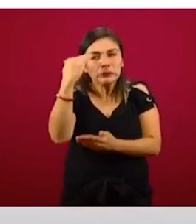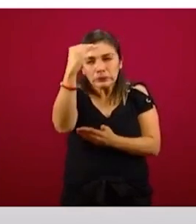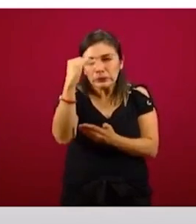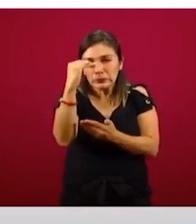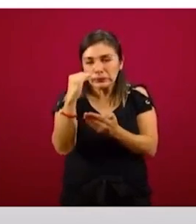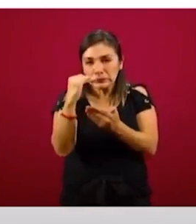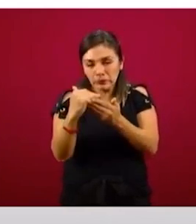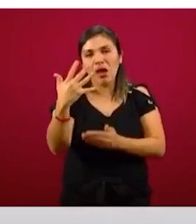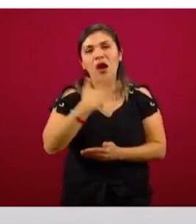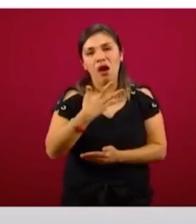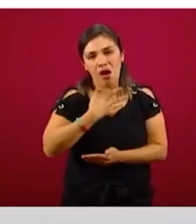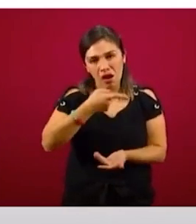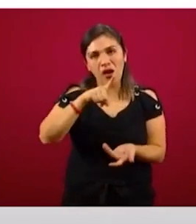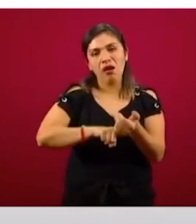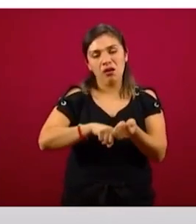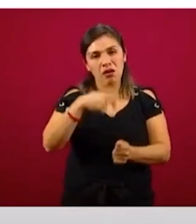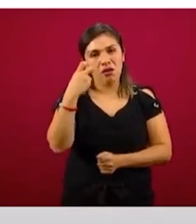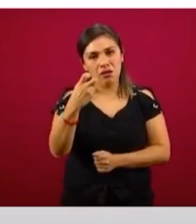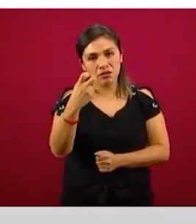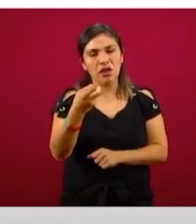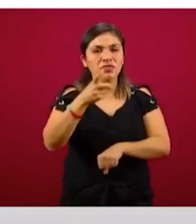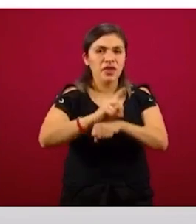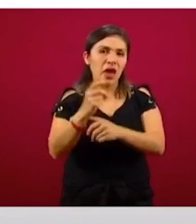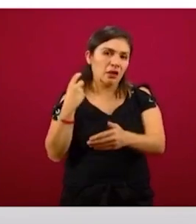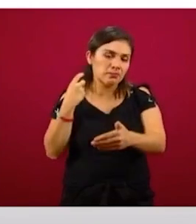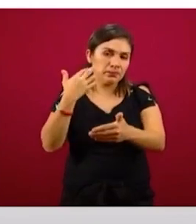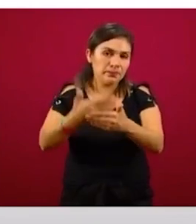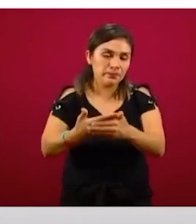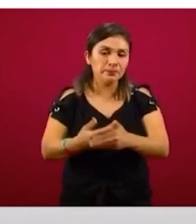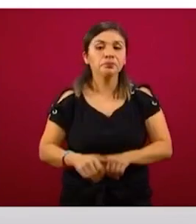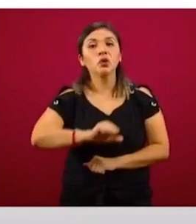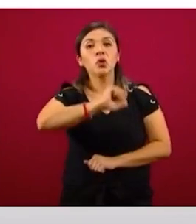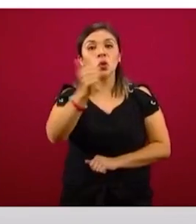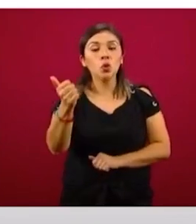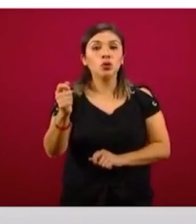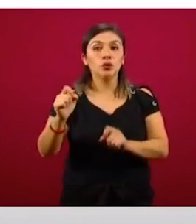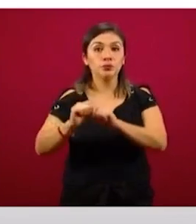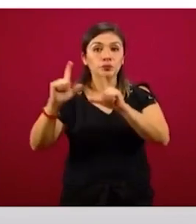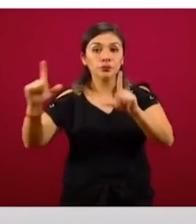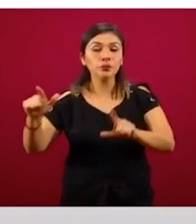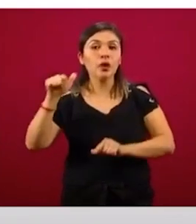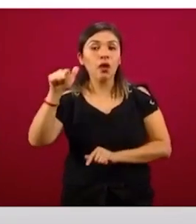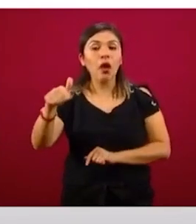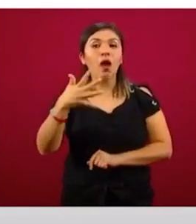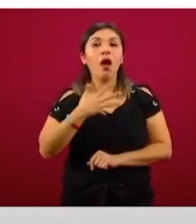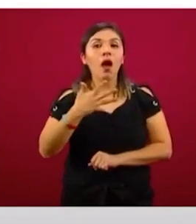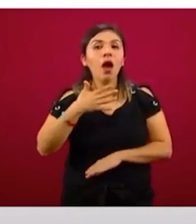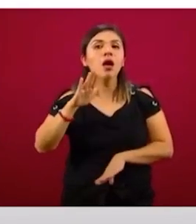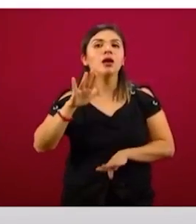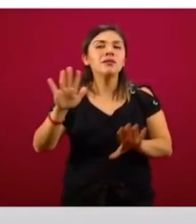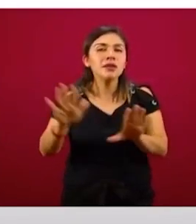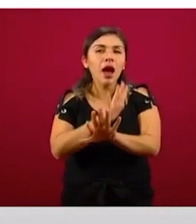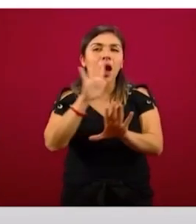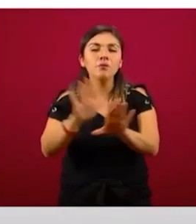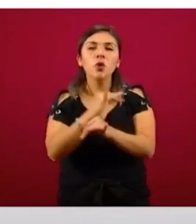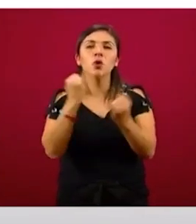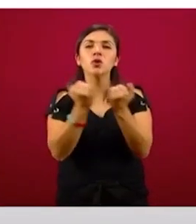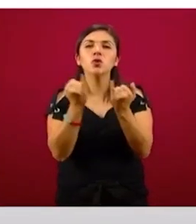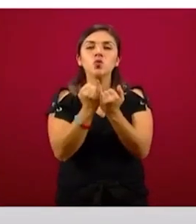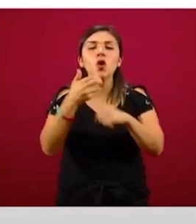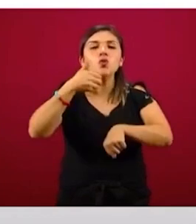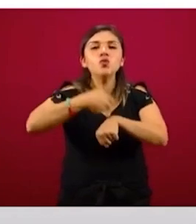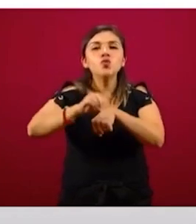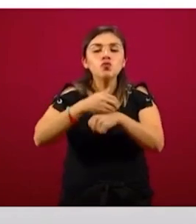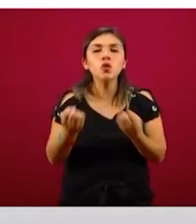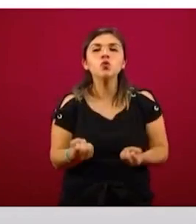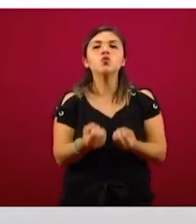sí una reducción en los últimos días. En la siguiente diapositiva actualizaremos nuestras cifras nacionales, 38